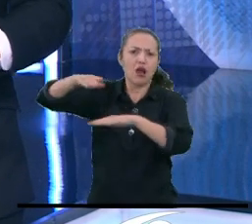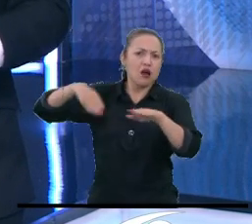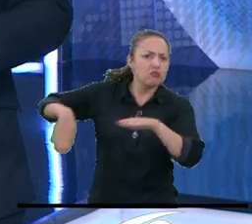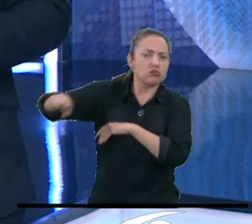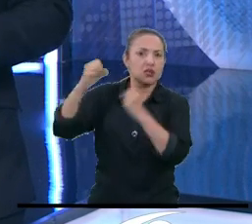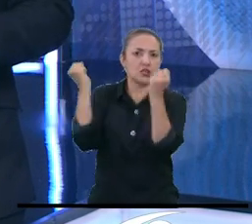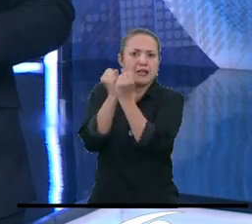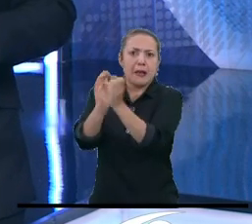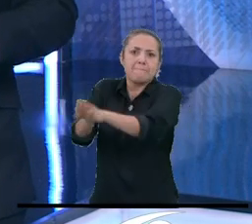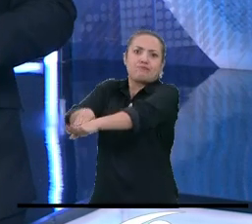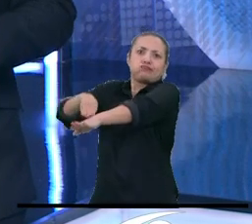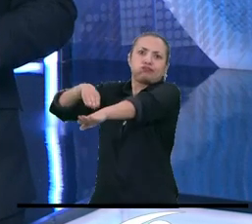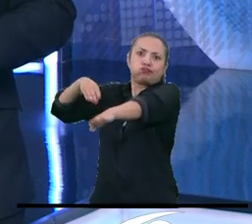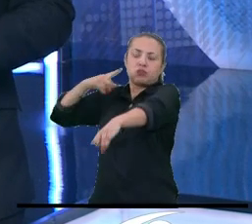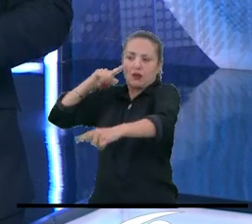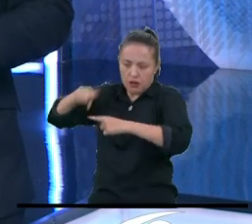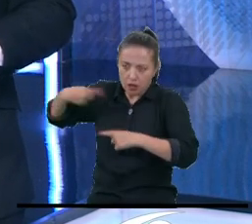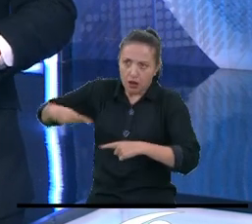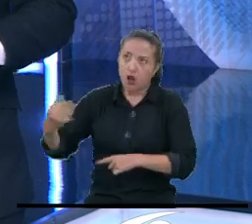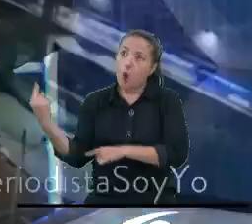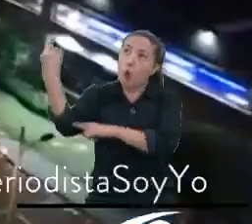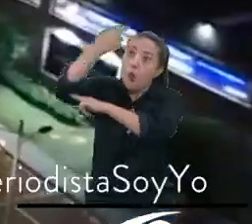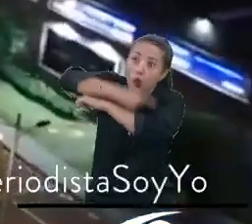colapsa en varios momentos del día.